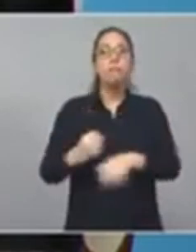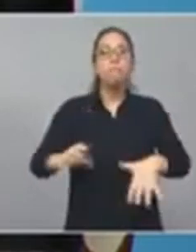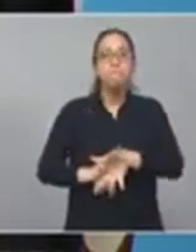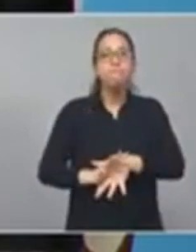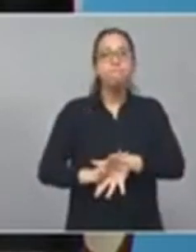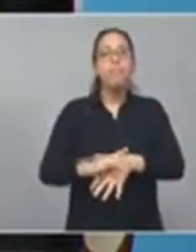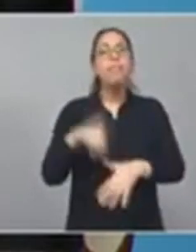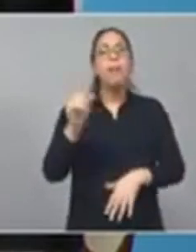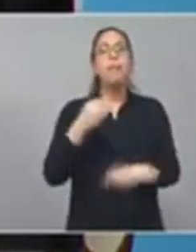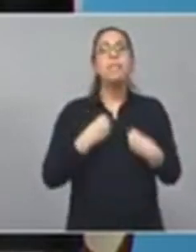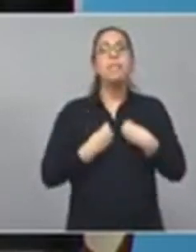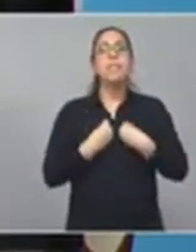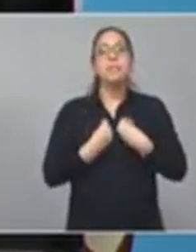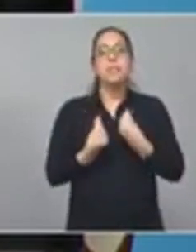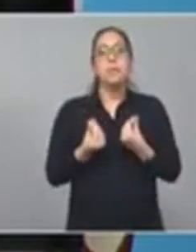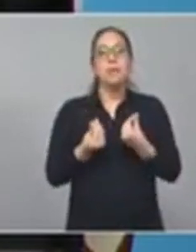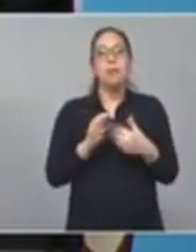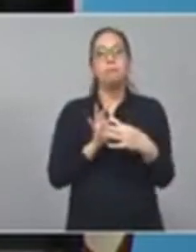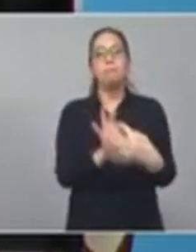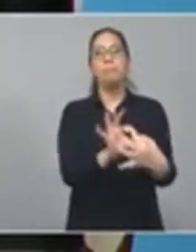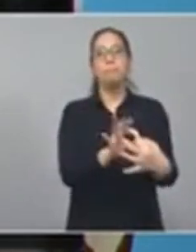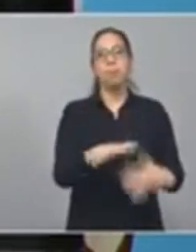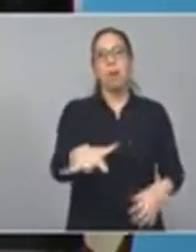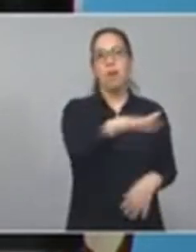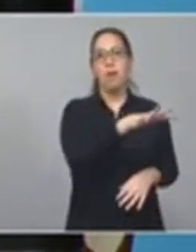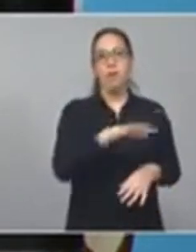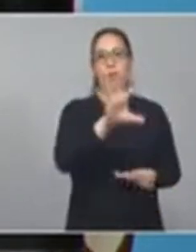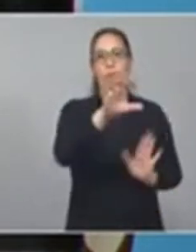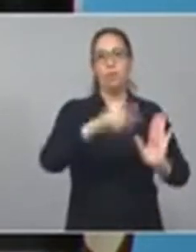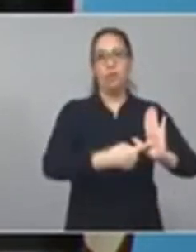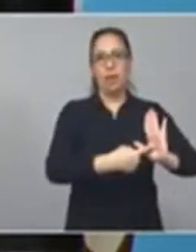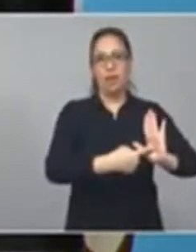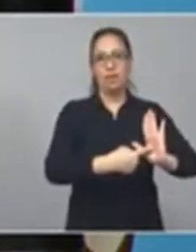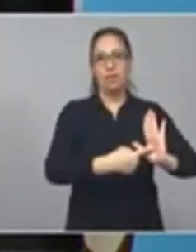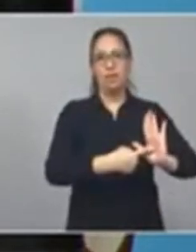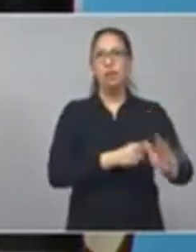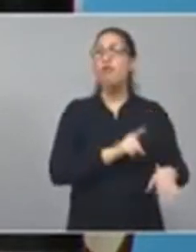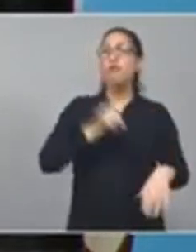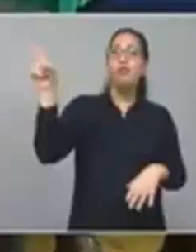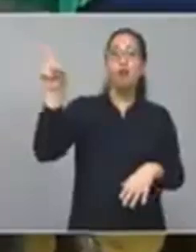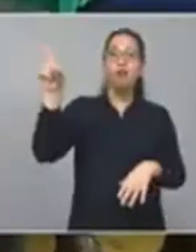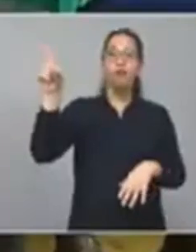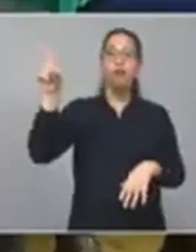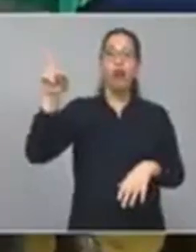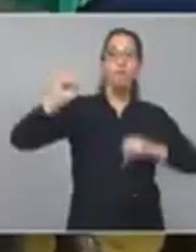sensibilidad con el pueblo de la provincia. Contra la crueldad,